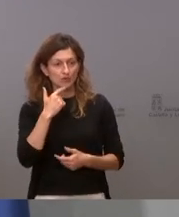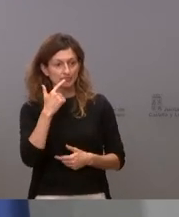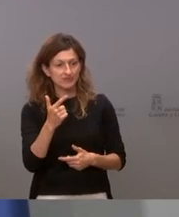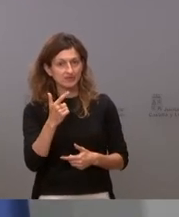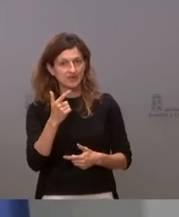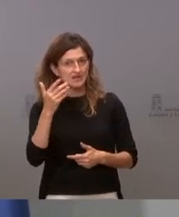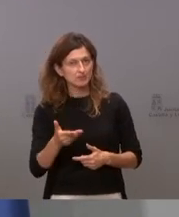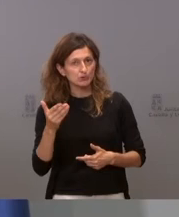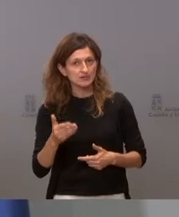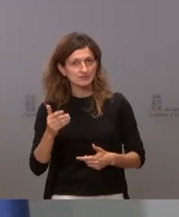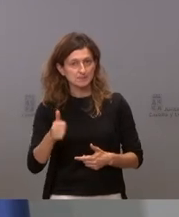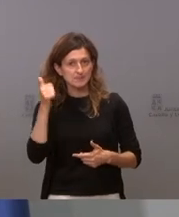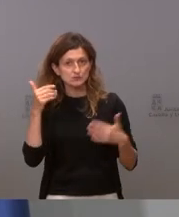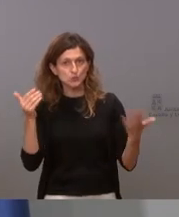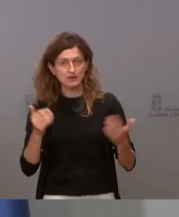me parece más importante